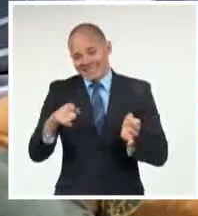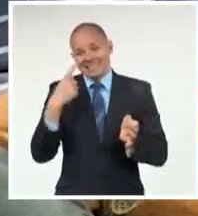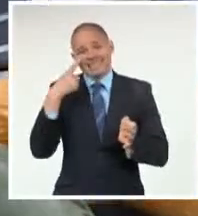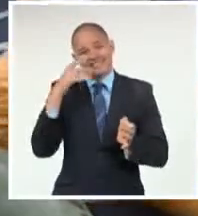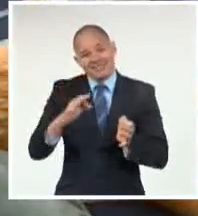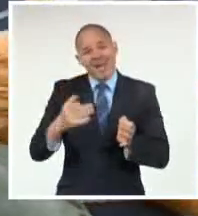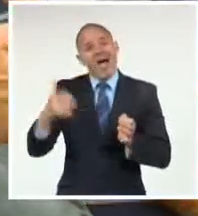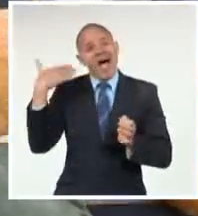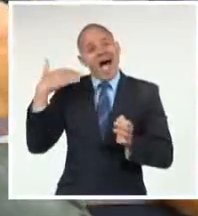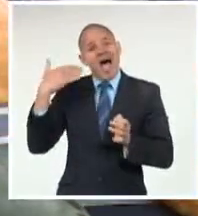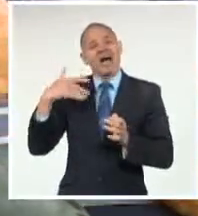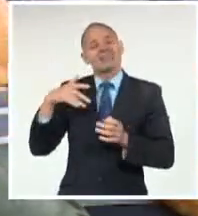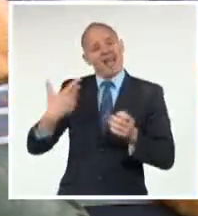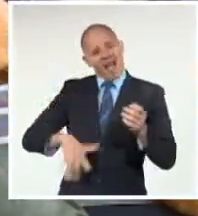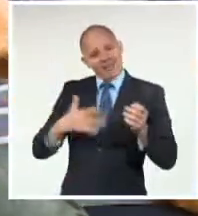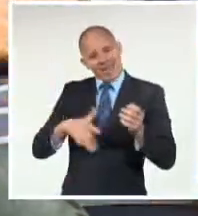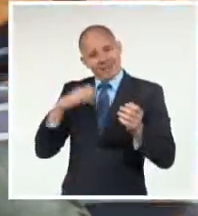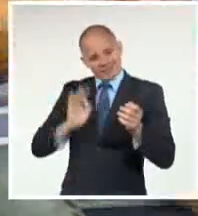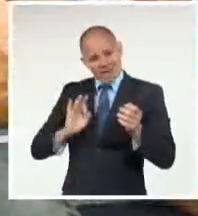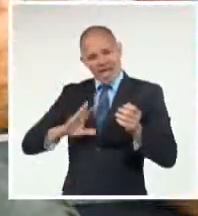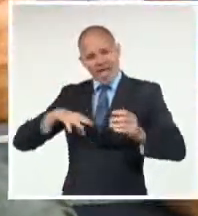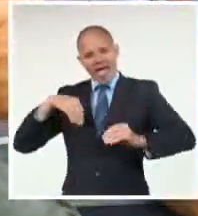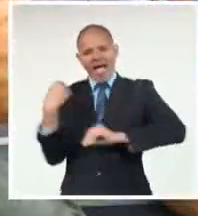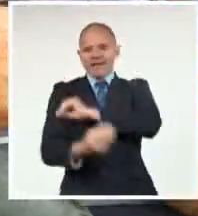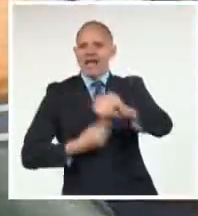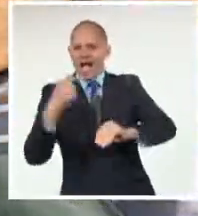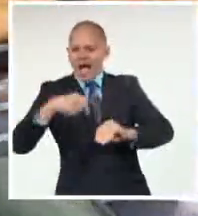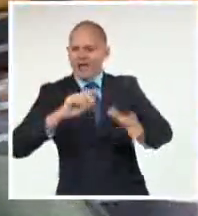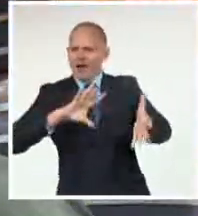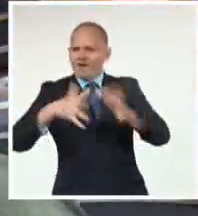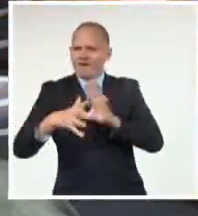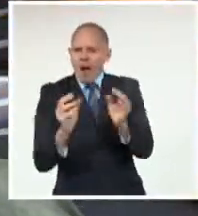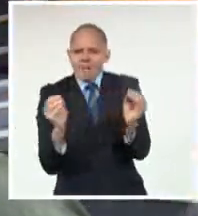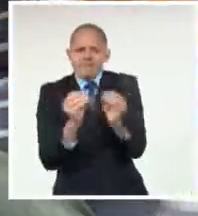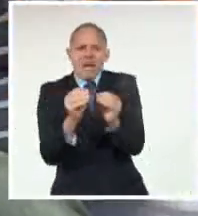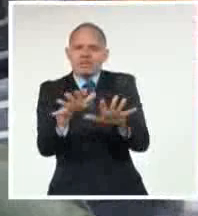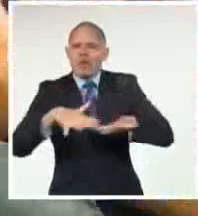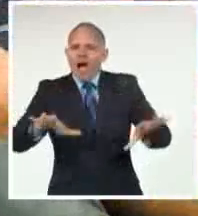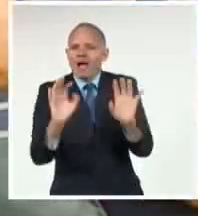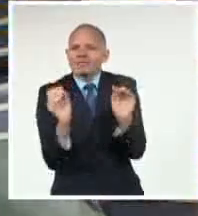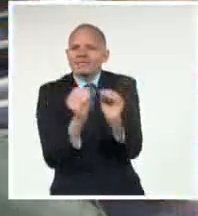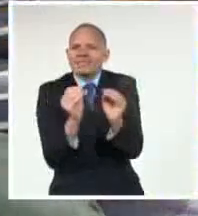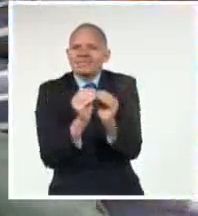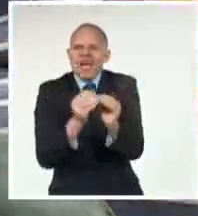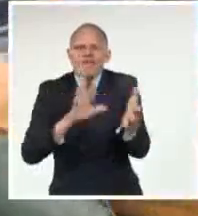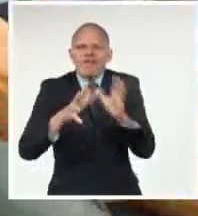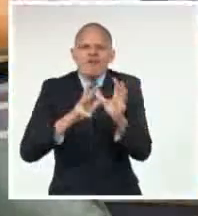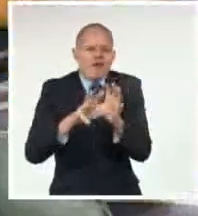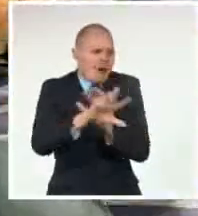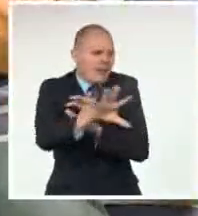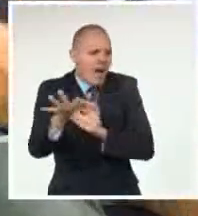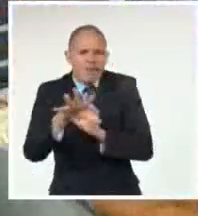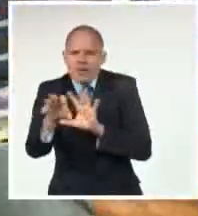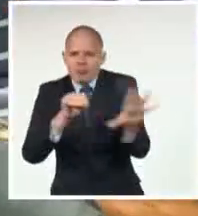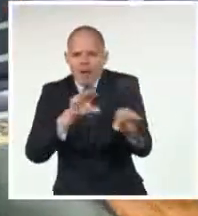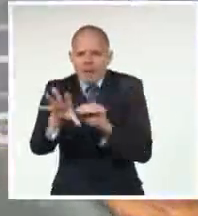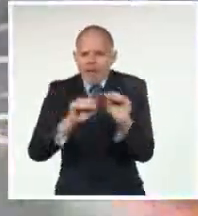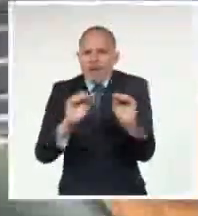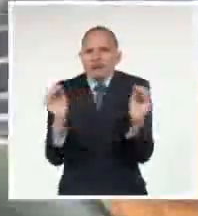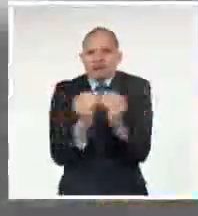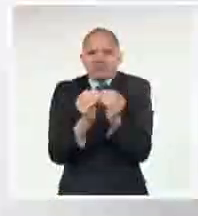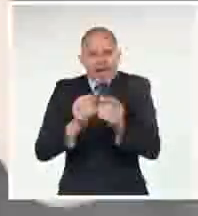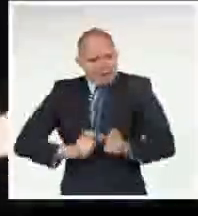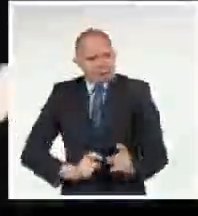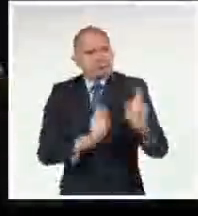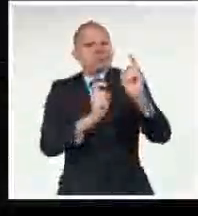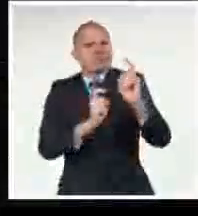nacida de ese espíritu desarrollado por la revolución